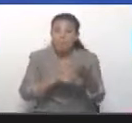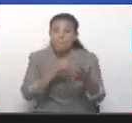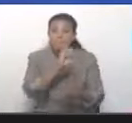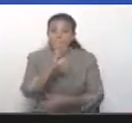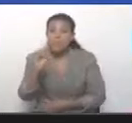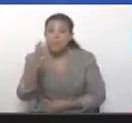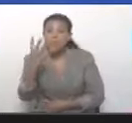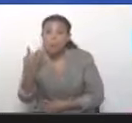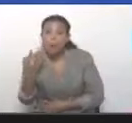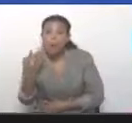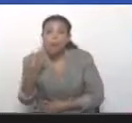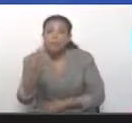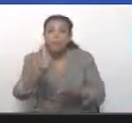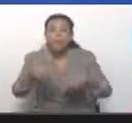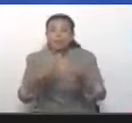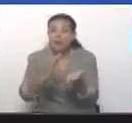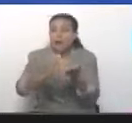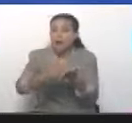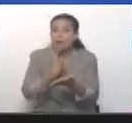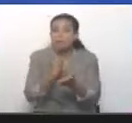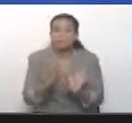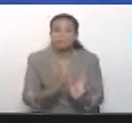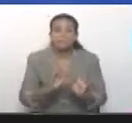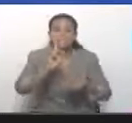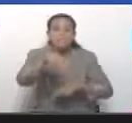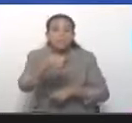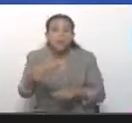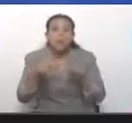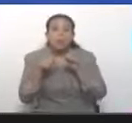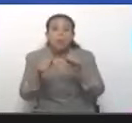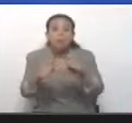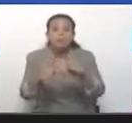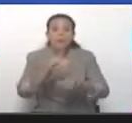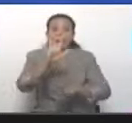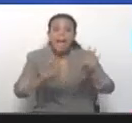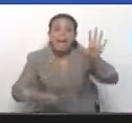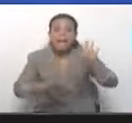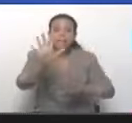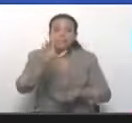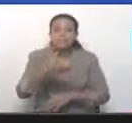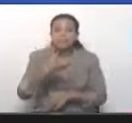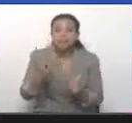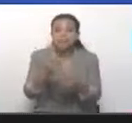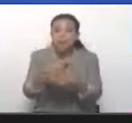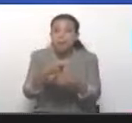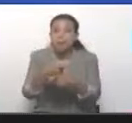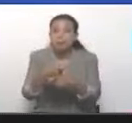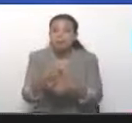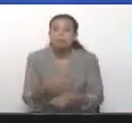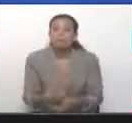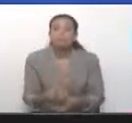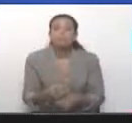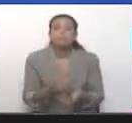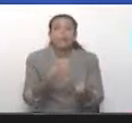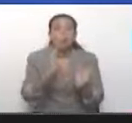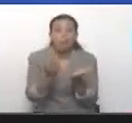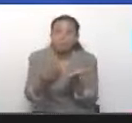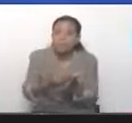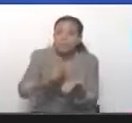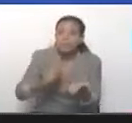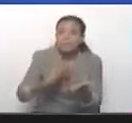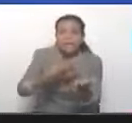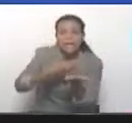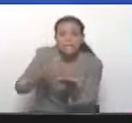el referéndum revocatorio contra el comandante Chávez. 15 de agosto de 2004, referéndum revocatorio,